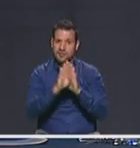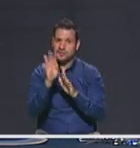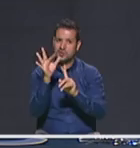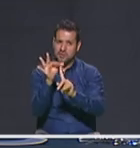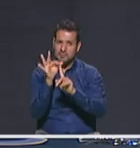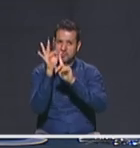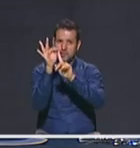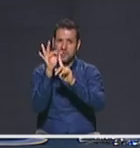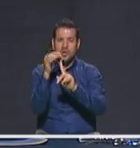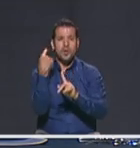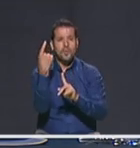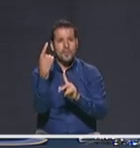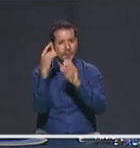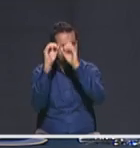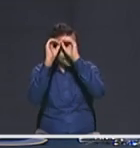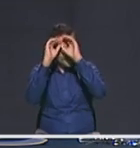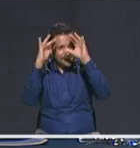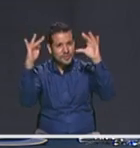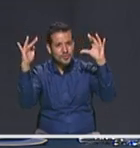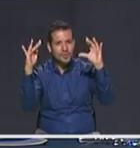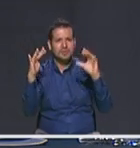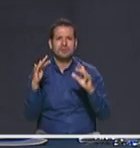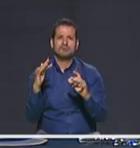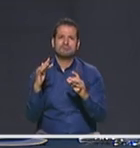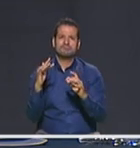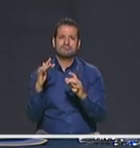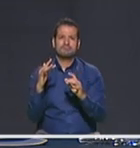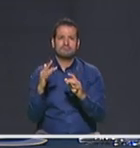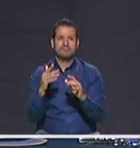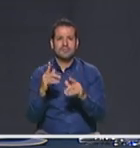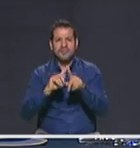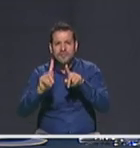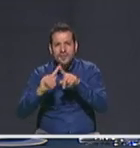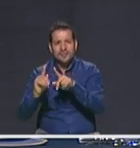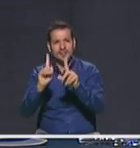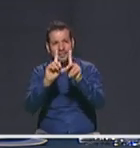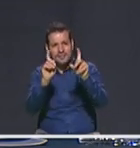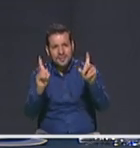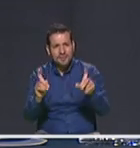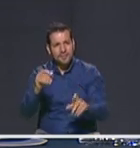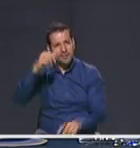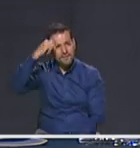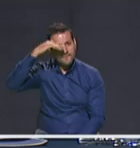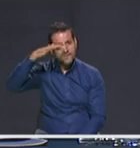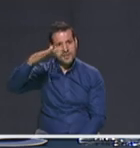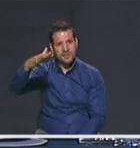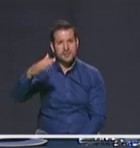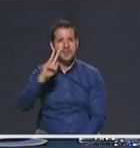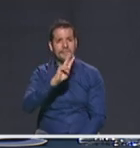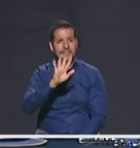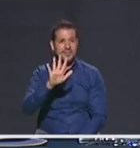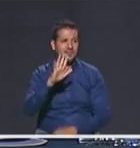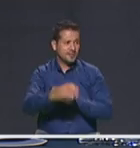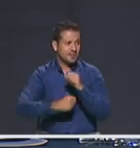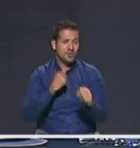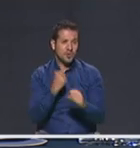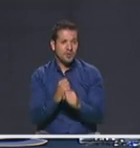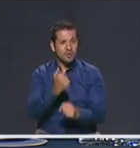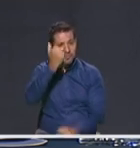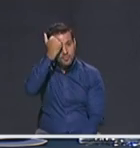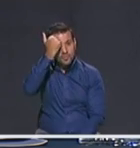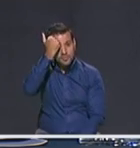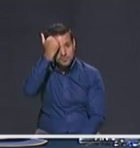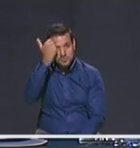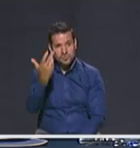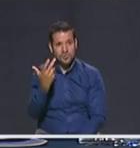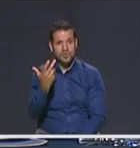en políticas de suelo y también tengo estudios de posgrado en otros temas de filosofía. Llevo 25 años como profesora, soy